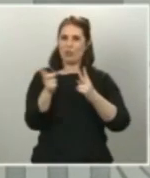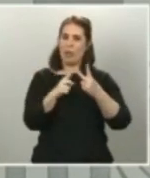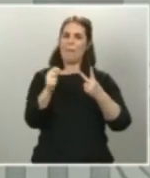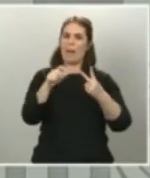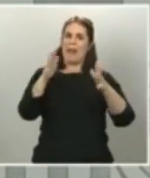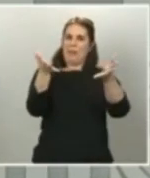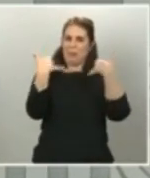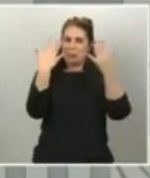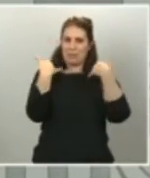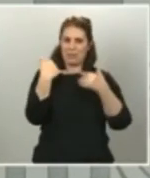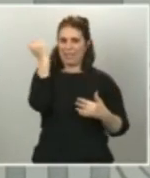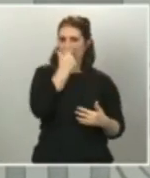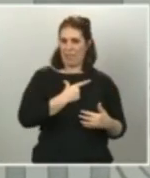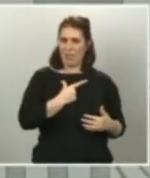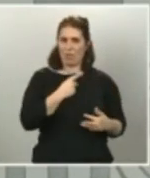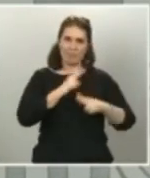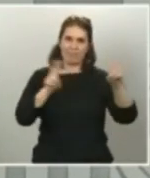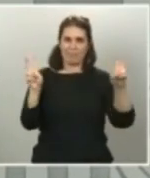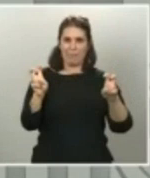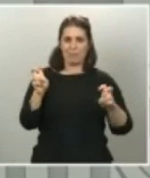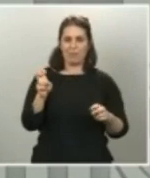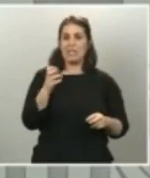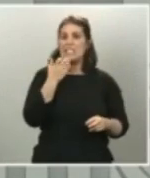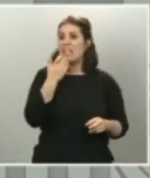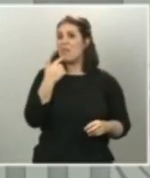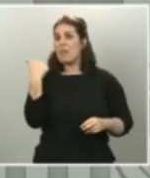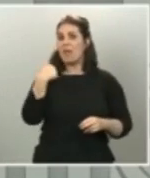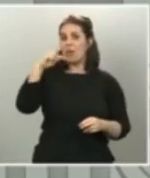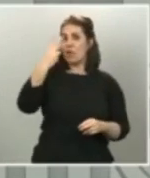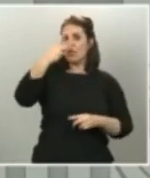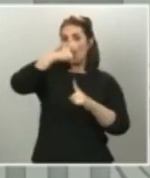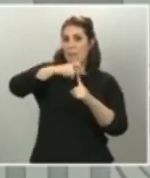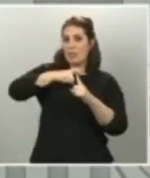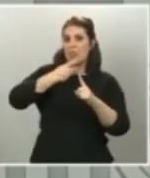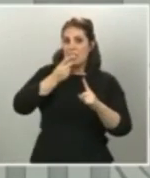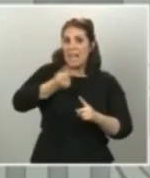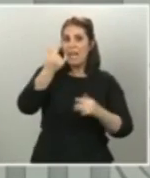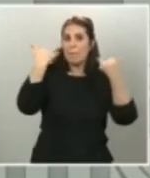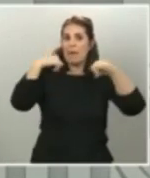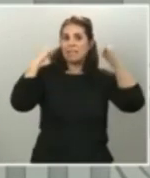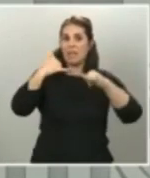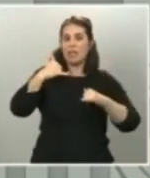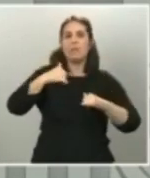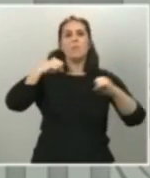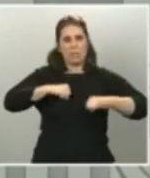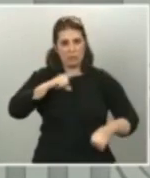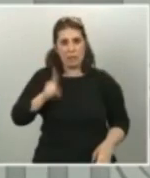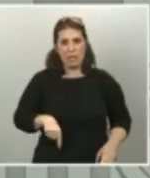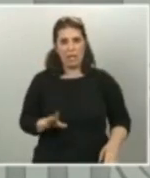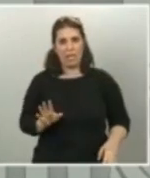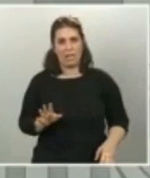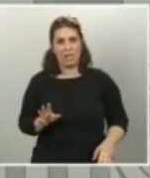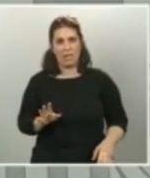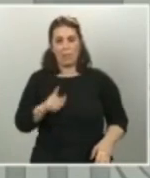les quiero decir que cuando el presidente del gobierno dice que el 2 de mayo se podrá salir a pasear, los mayores también podrán salir a pasear, las personas mayores también podrán